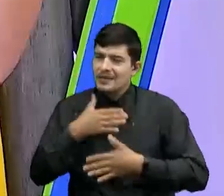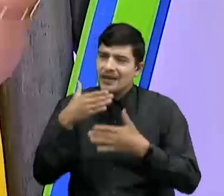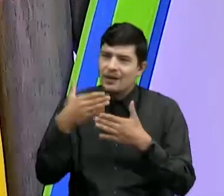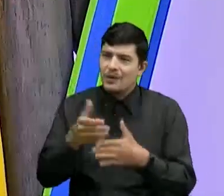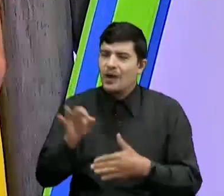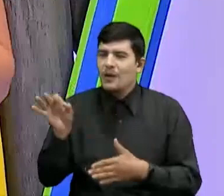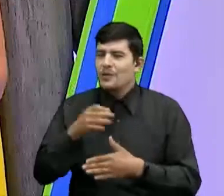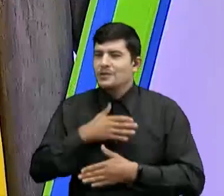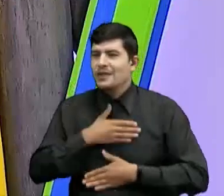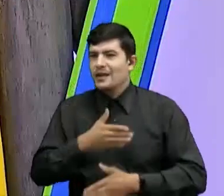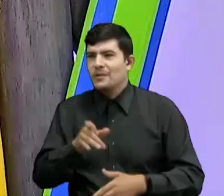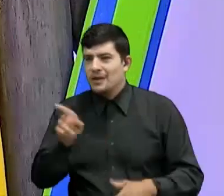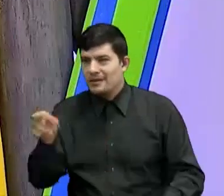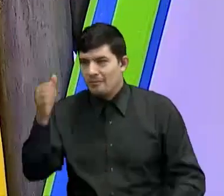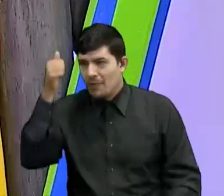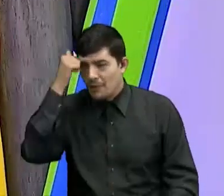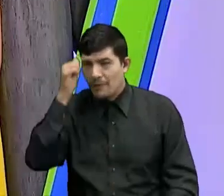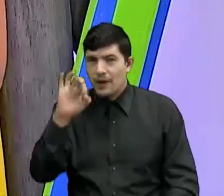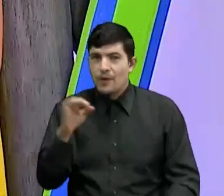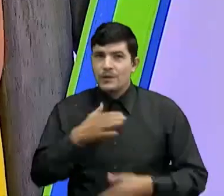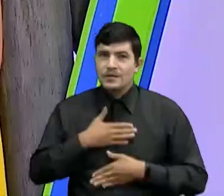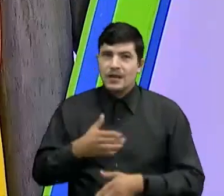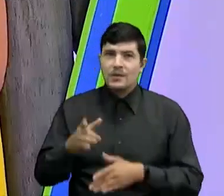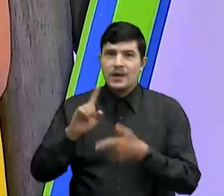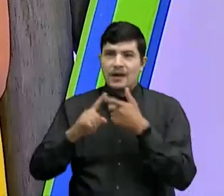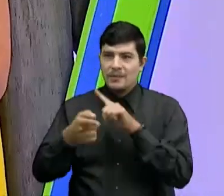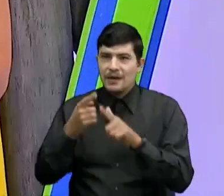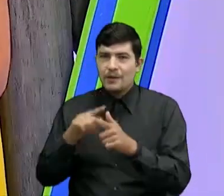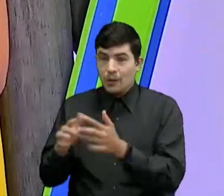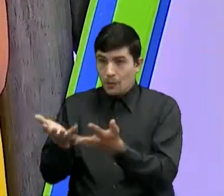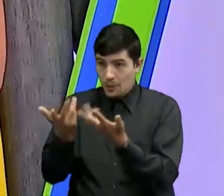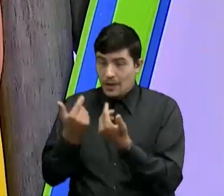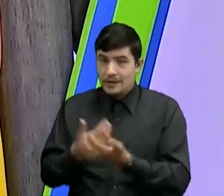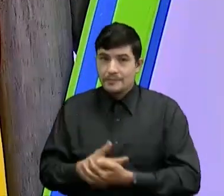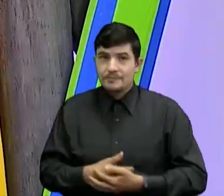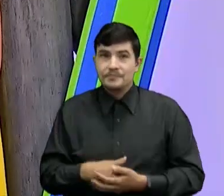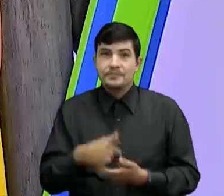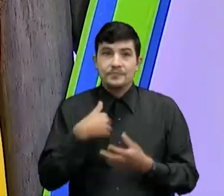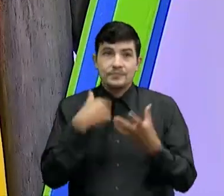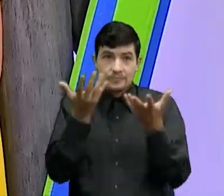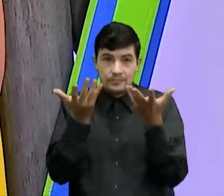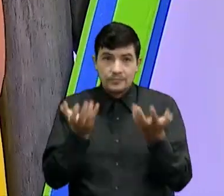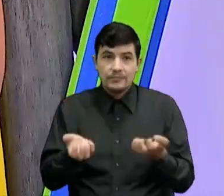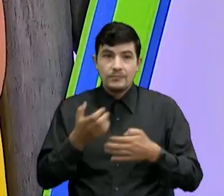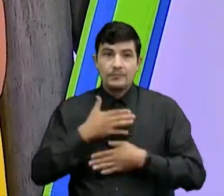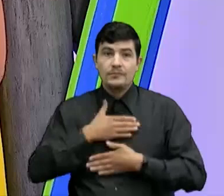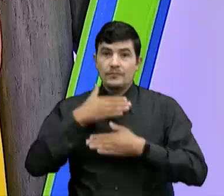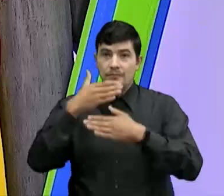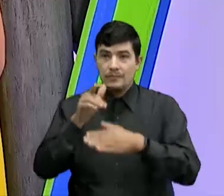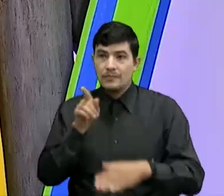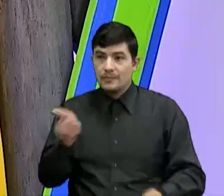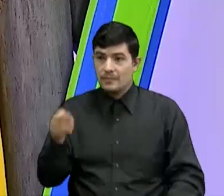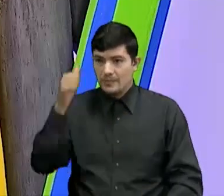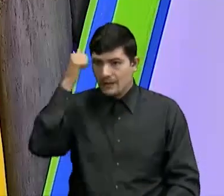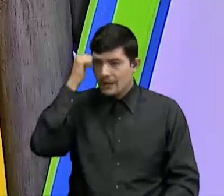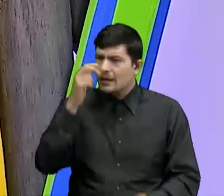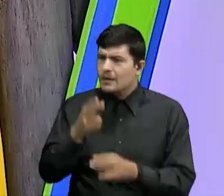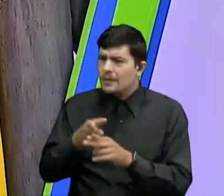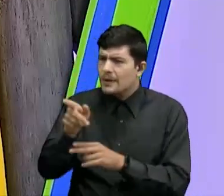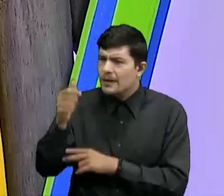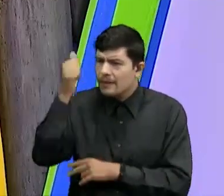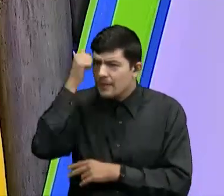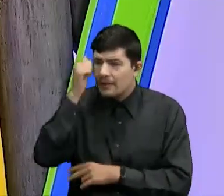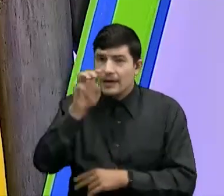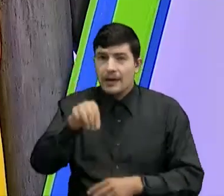Saludar a la Profe A tus amigos Cuéntanos Quería saludar a la Profe ¿Y cómo se llama la Profe?